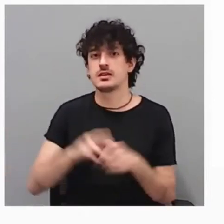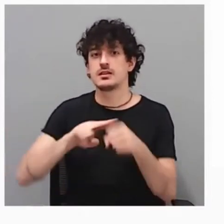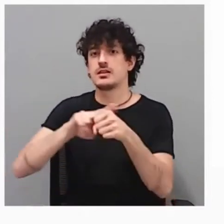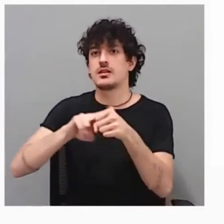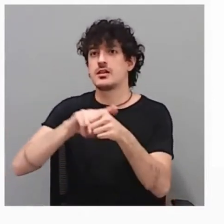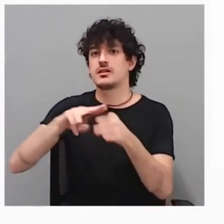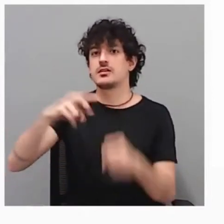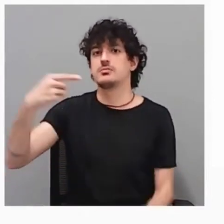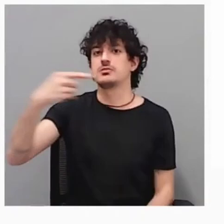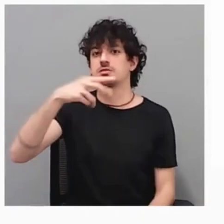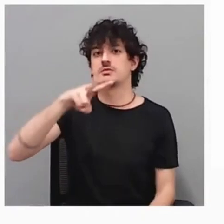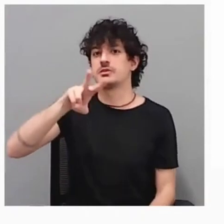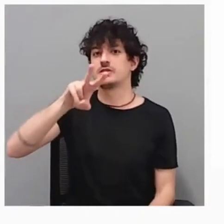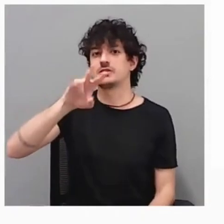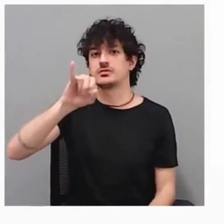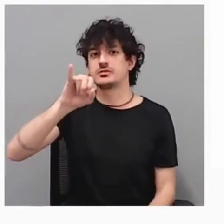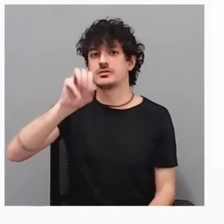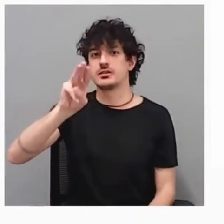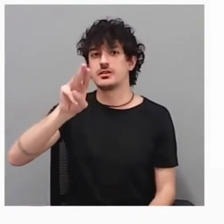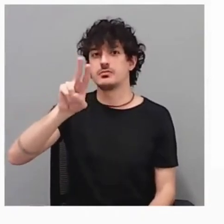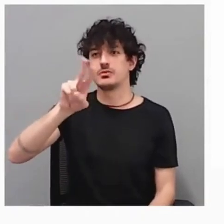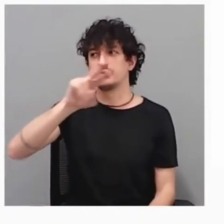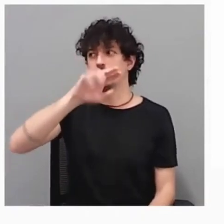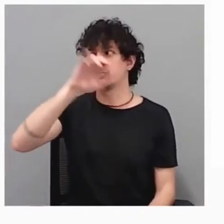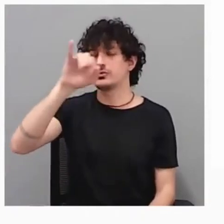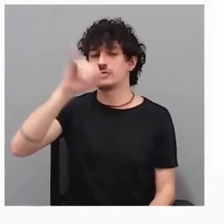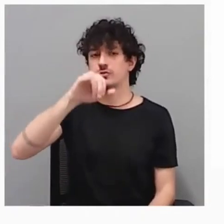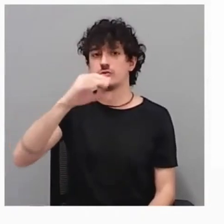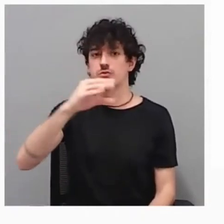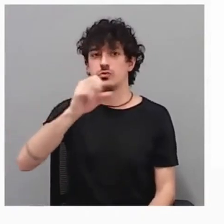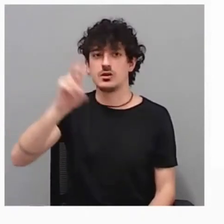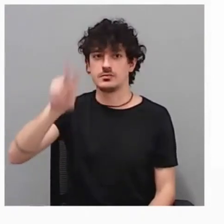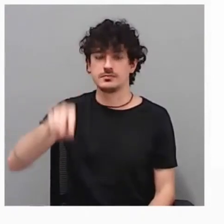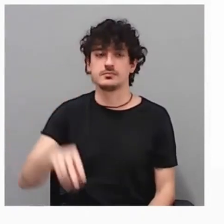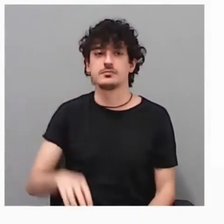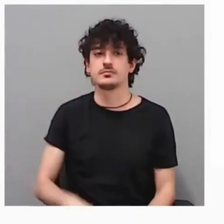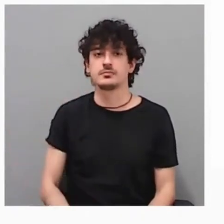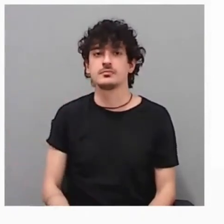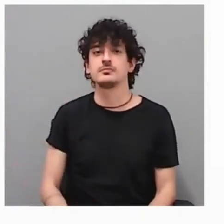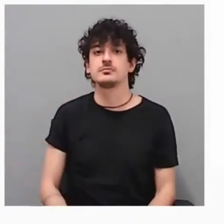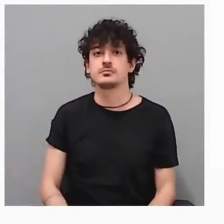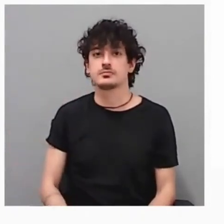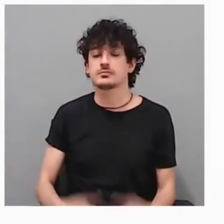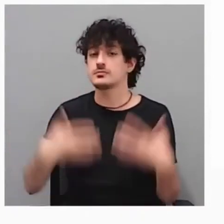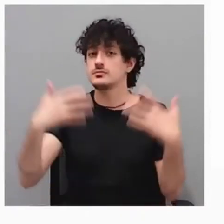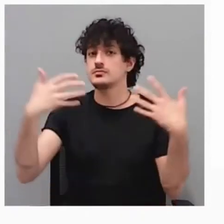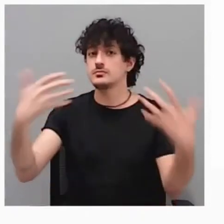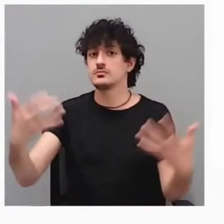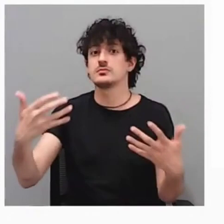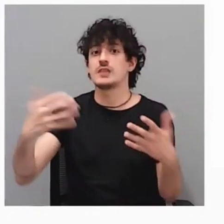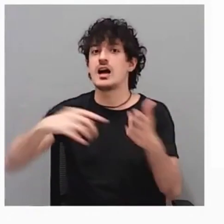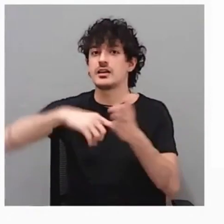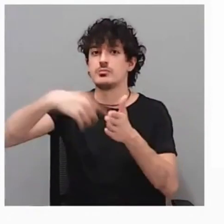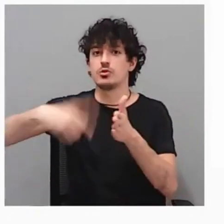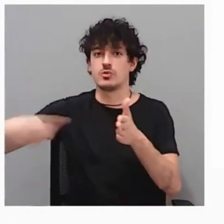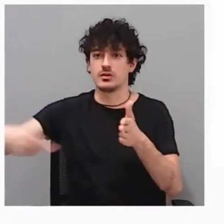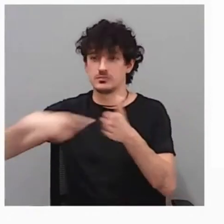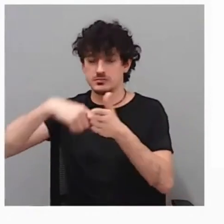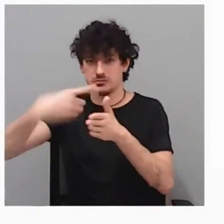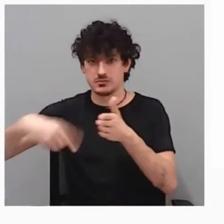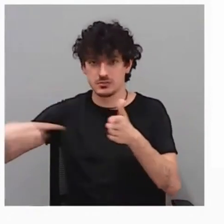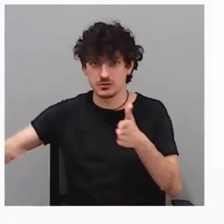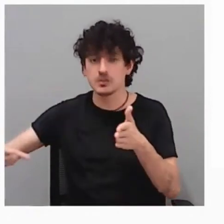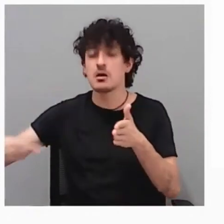ocio vacacional para chicos y chicas a hacer un centro donde más de 4.000 chicos y chicas pasan a largo del año